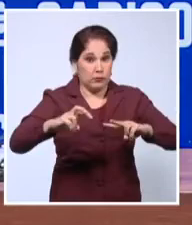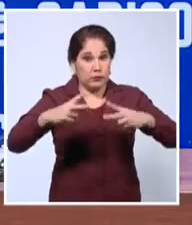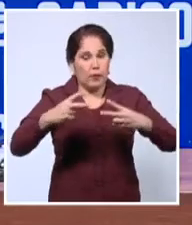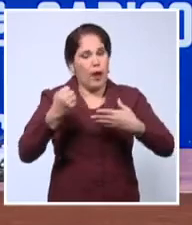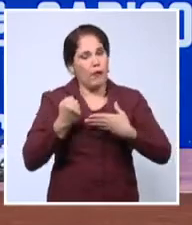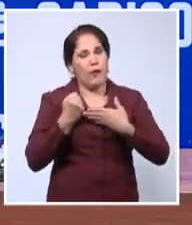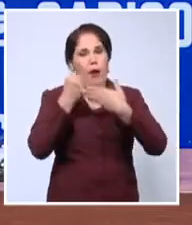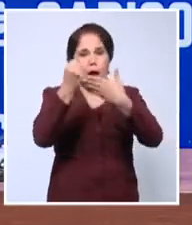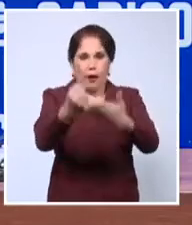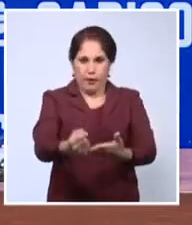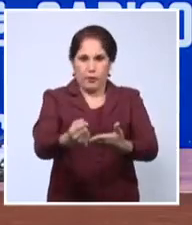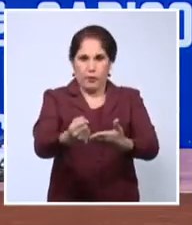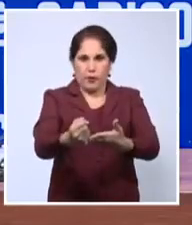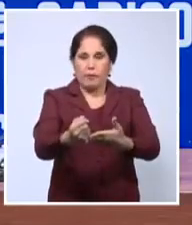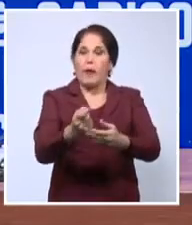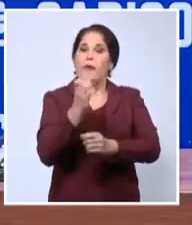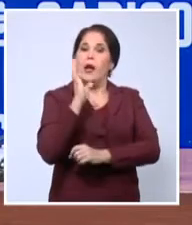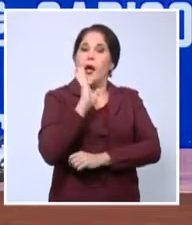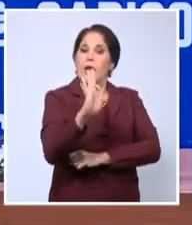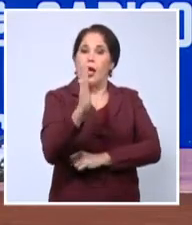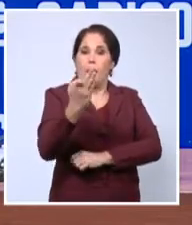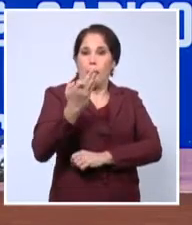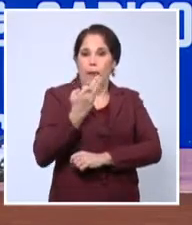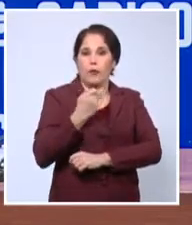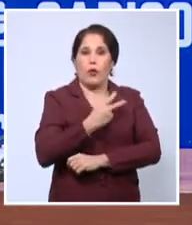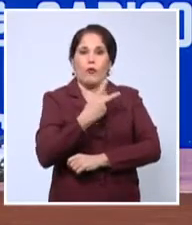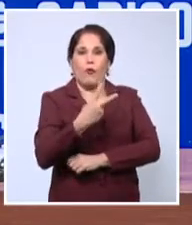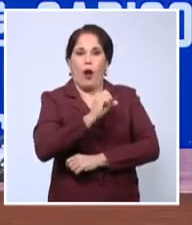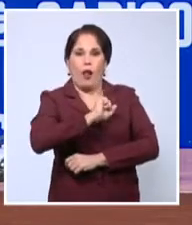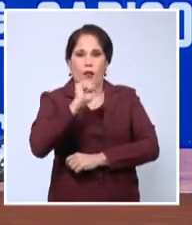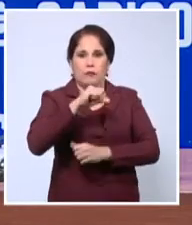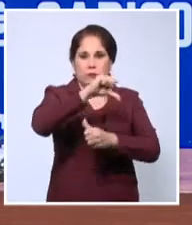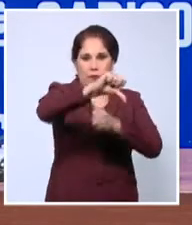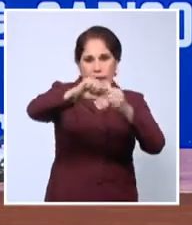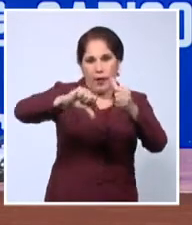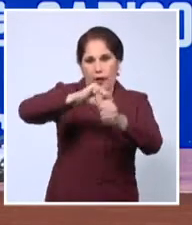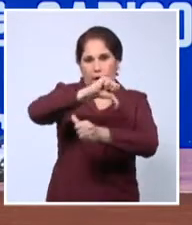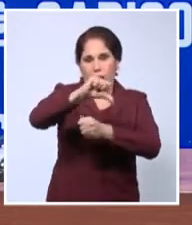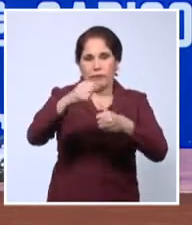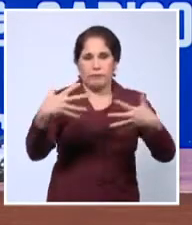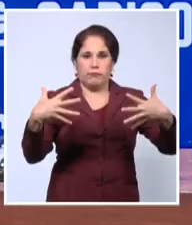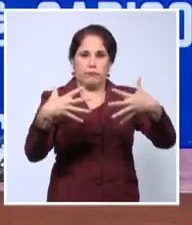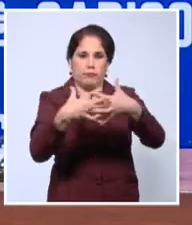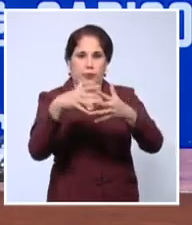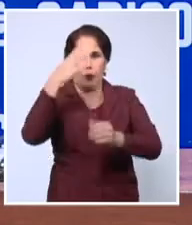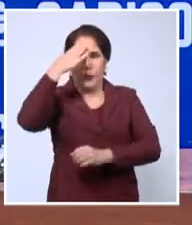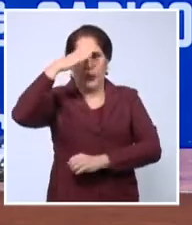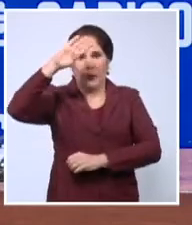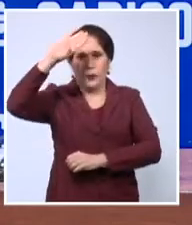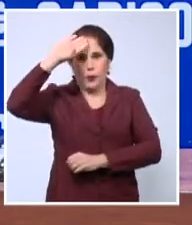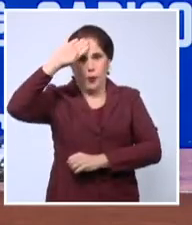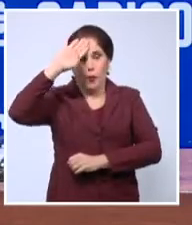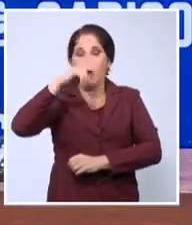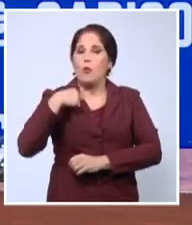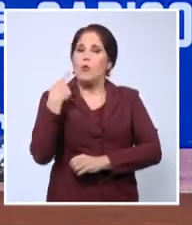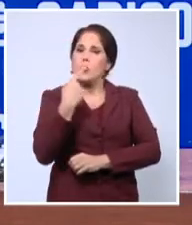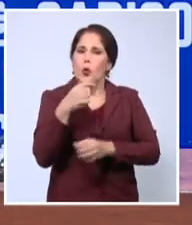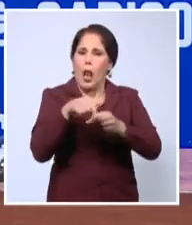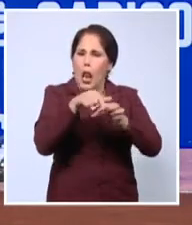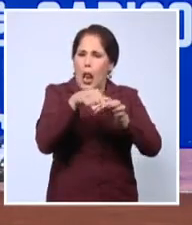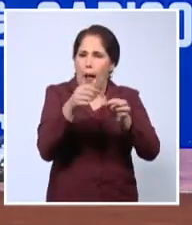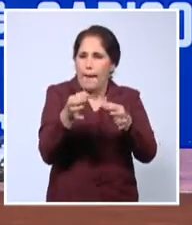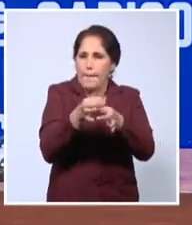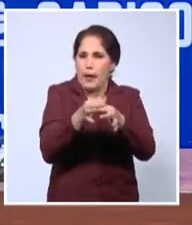solidaridad, el respeto y la valentía del Caribe en su relación con nuestro país. Somos pequeños